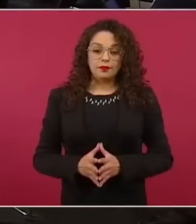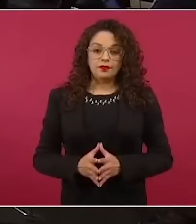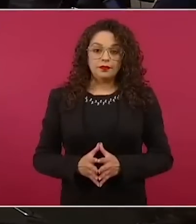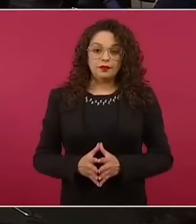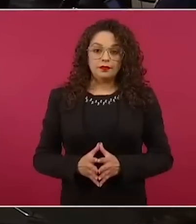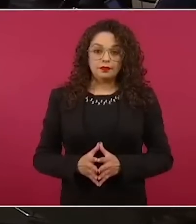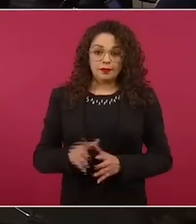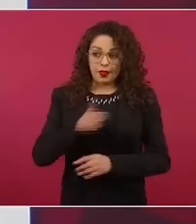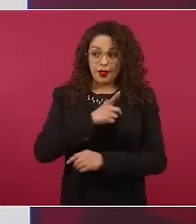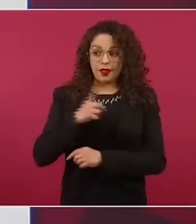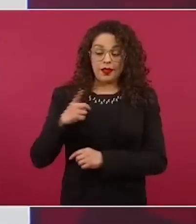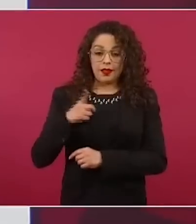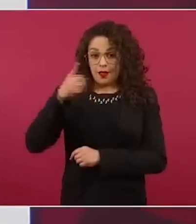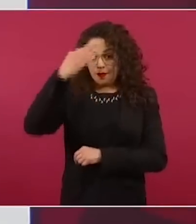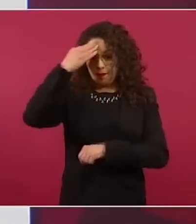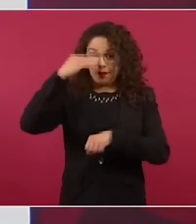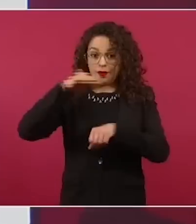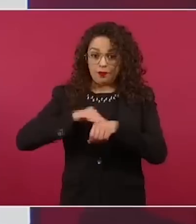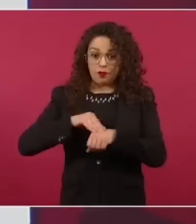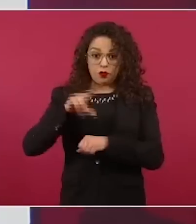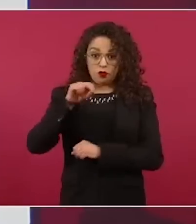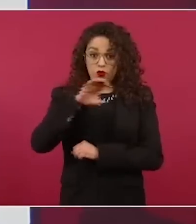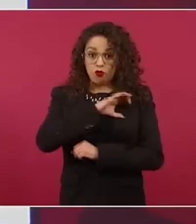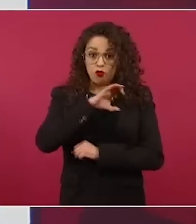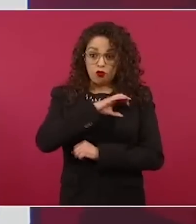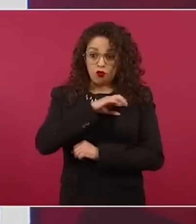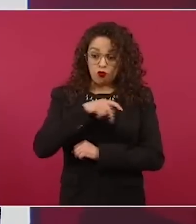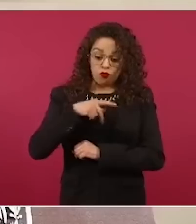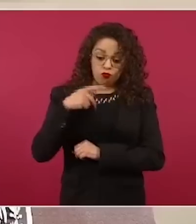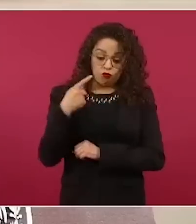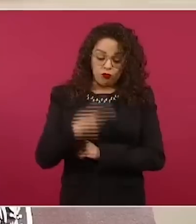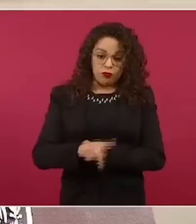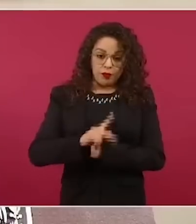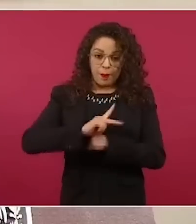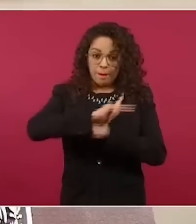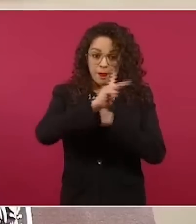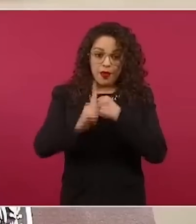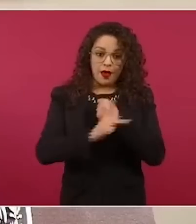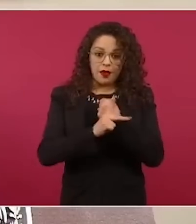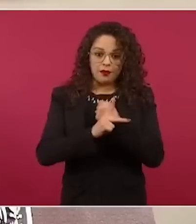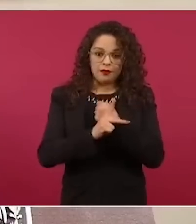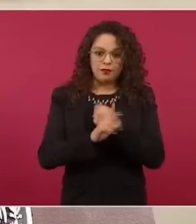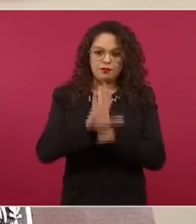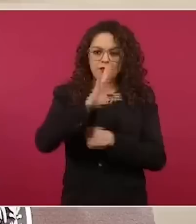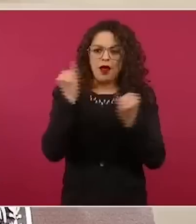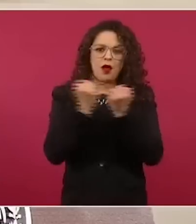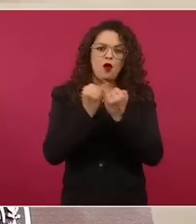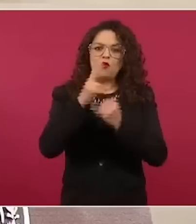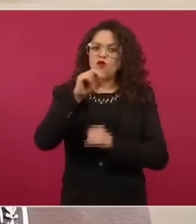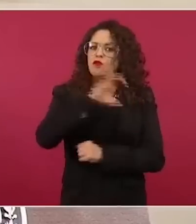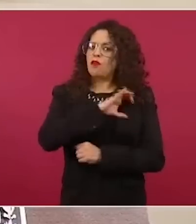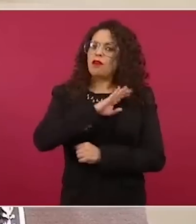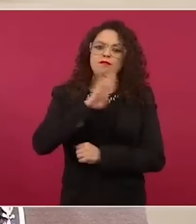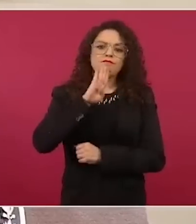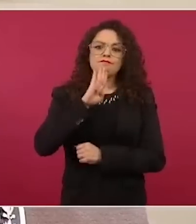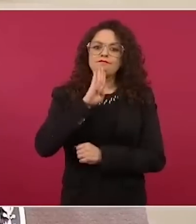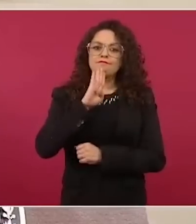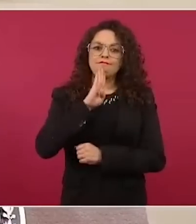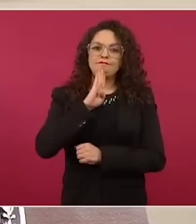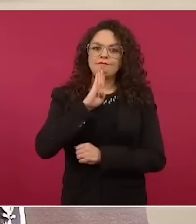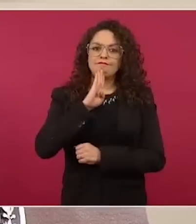patria no quiere a su madre, porque estos